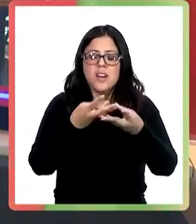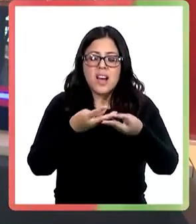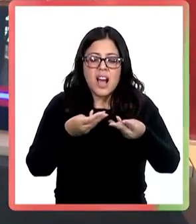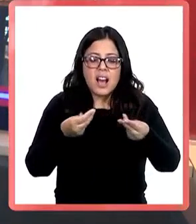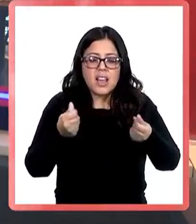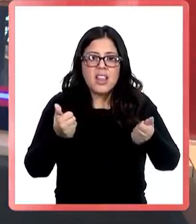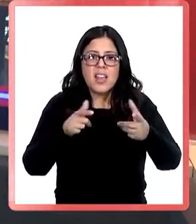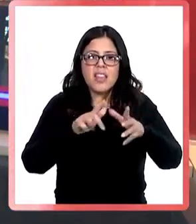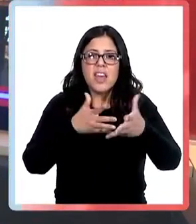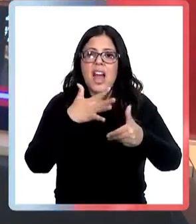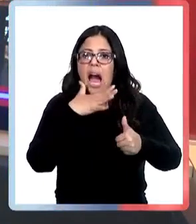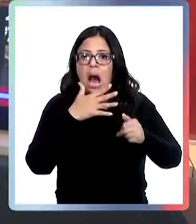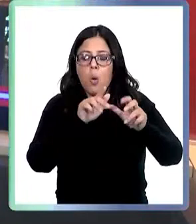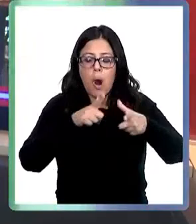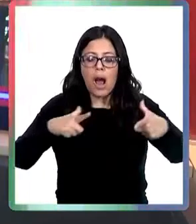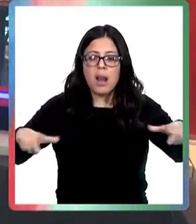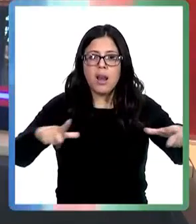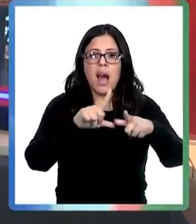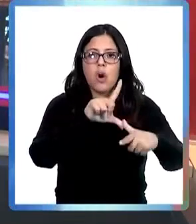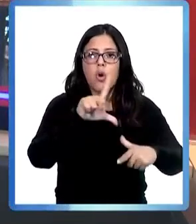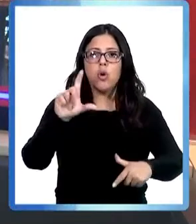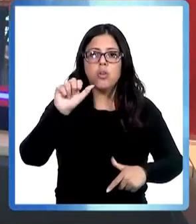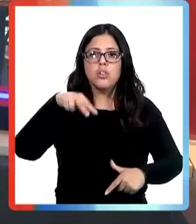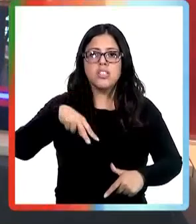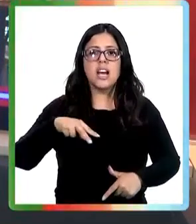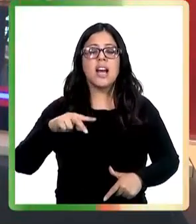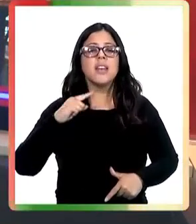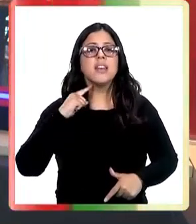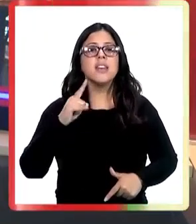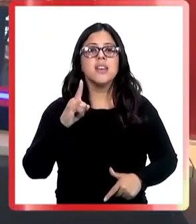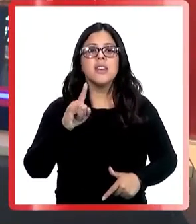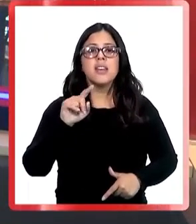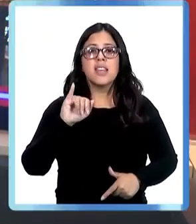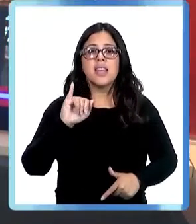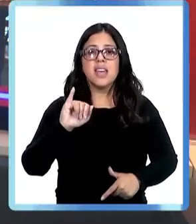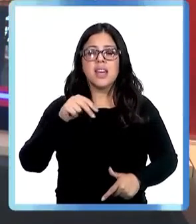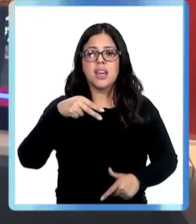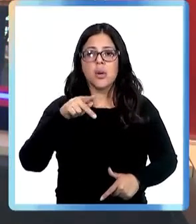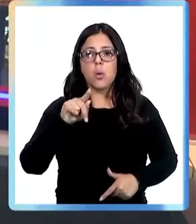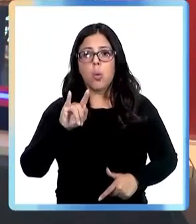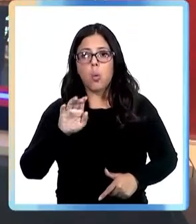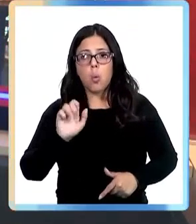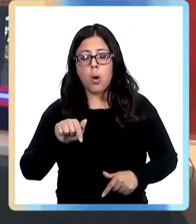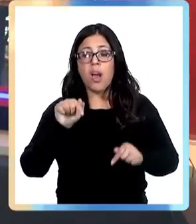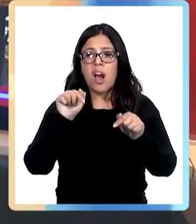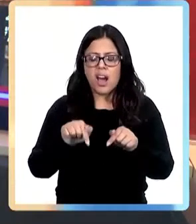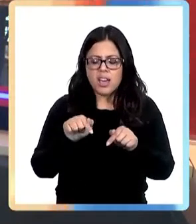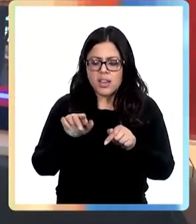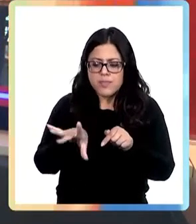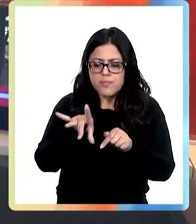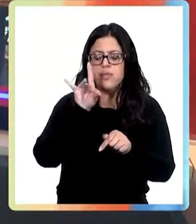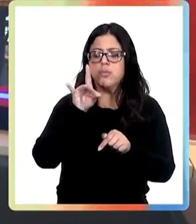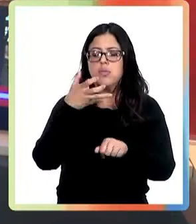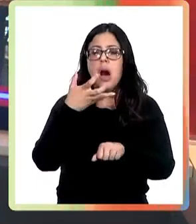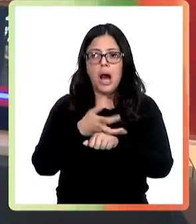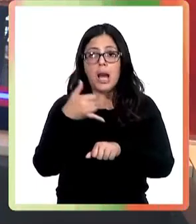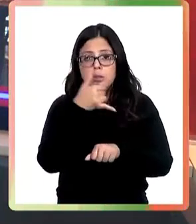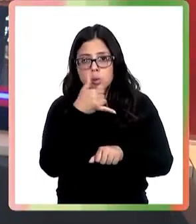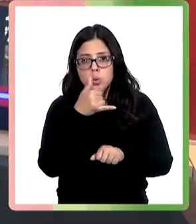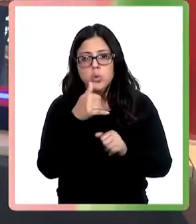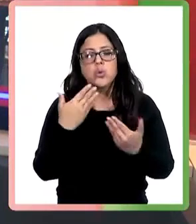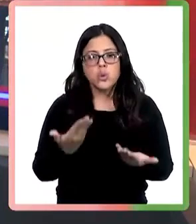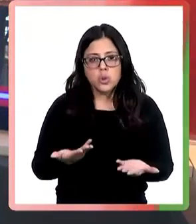agua del lago Yantquiwe. El Ceremi de Salud de la zona asegura que en las muestras tomadas todavía hay una leve presencia de contaminación